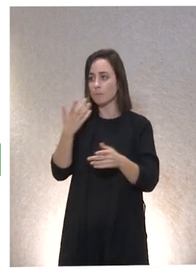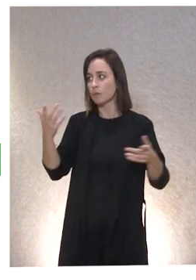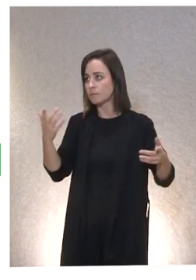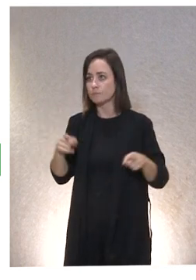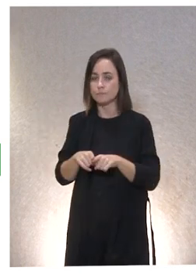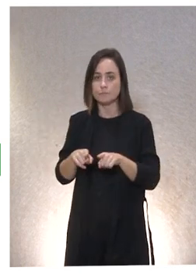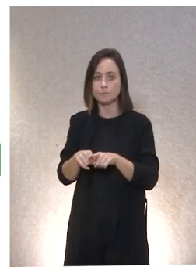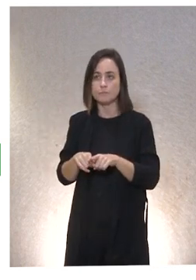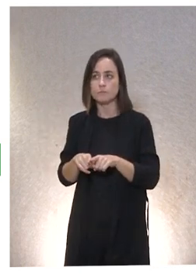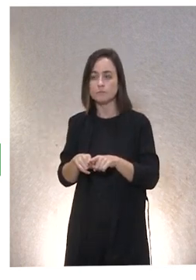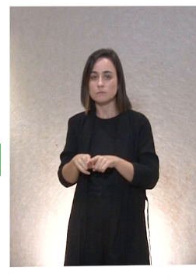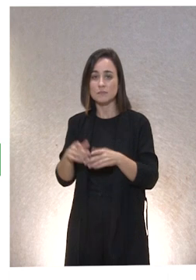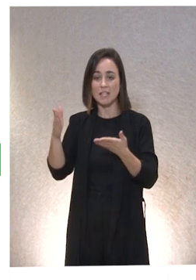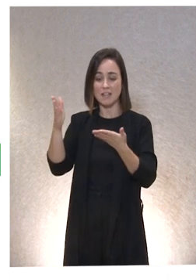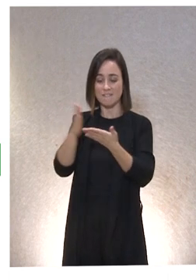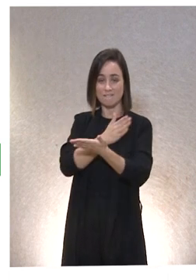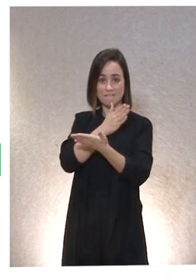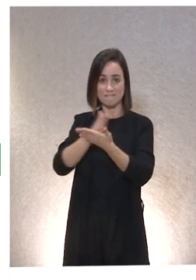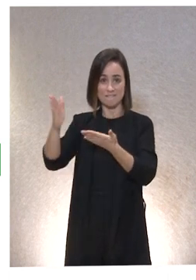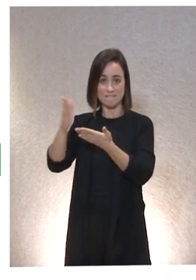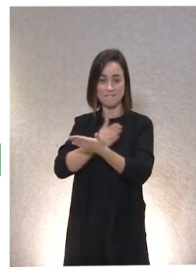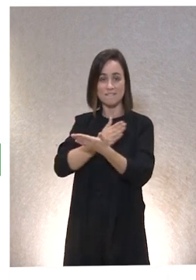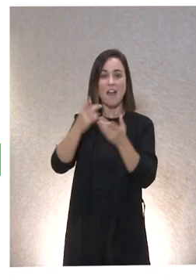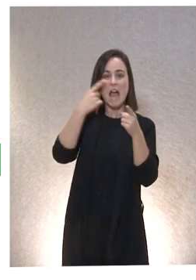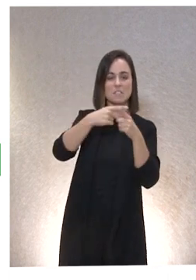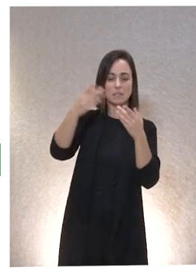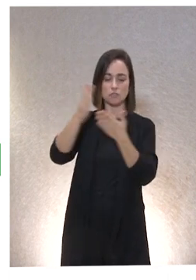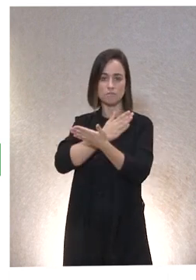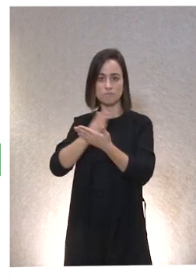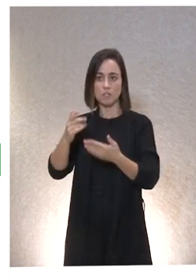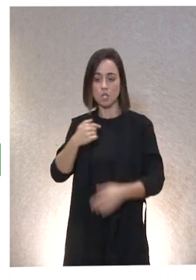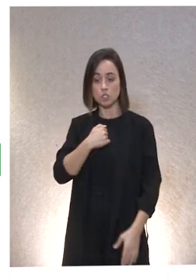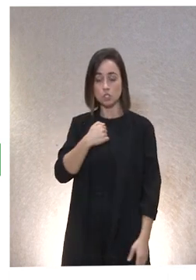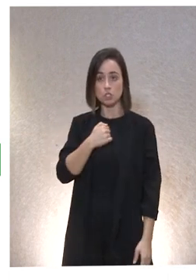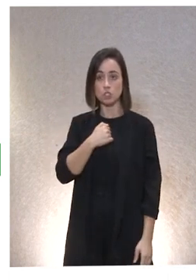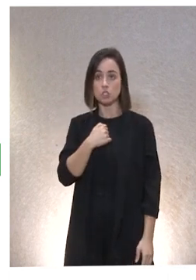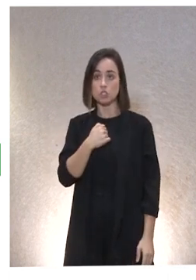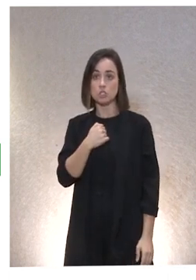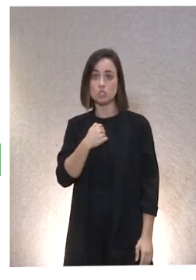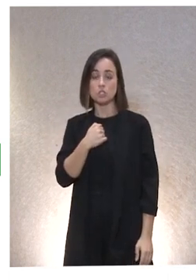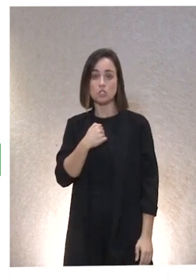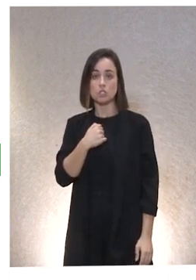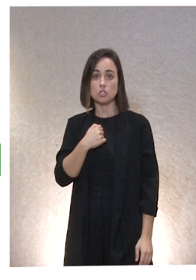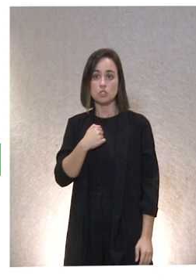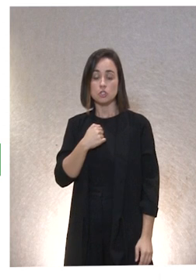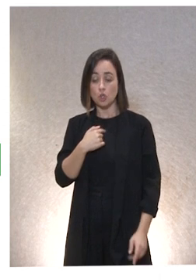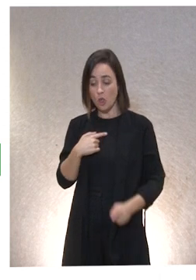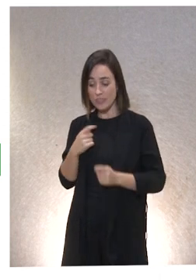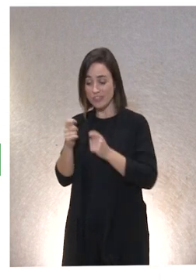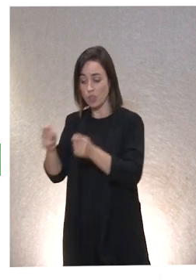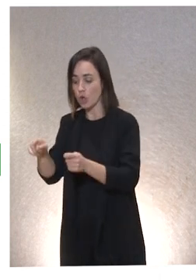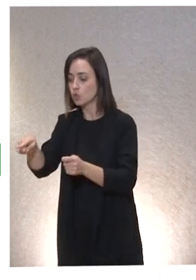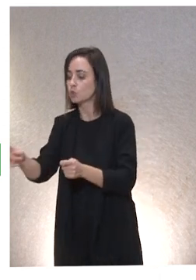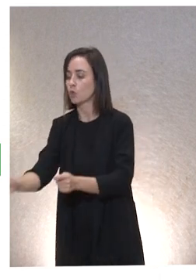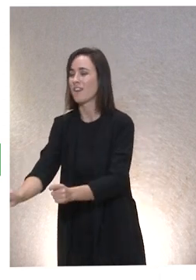aspectos. ¿Y cuándo se separan radicalmente ambos aspectos? Cuando se dice, yo soy el que da y tú eres el que recibes. Yo soy el